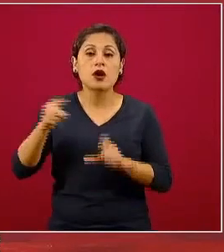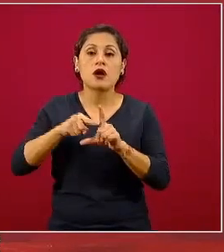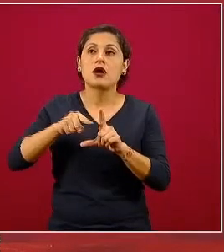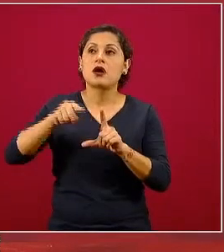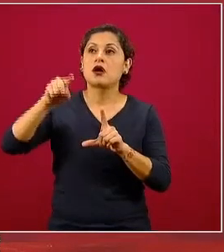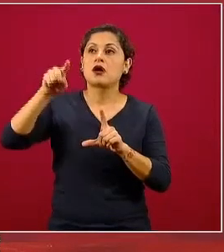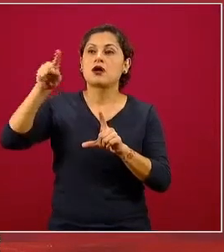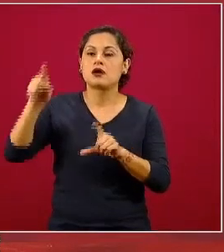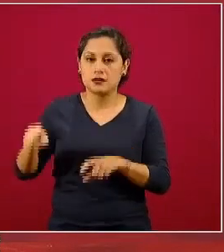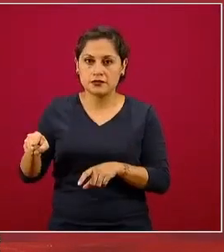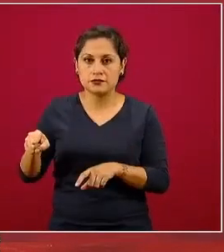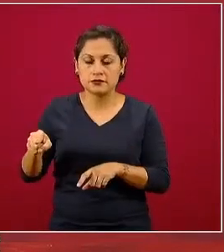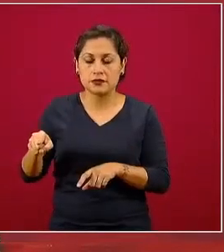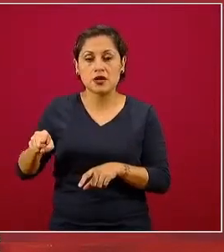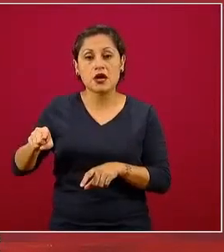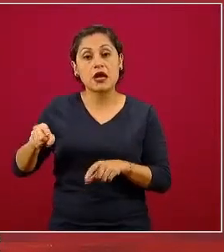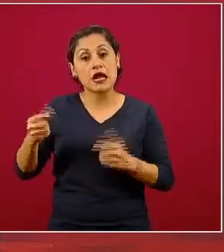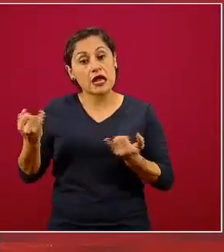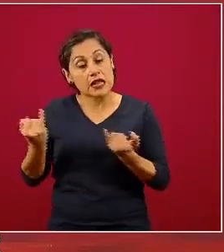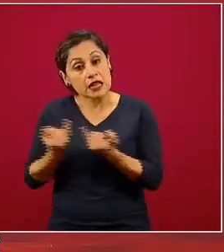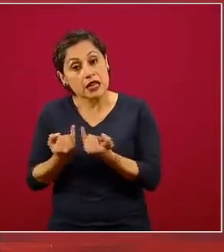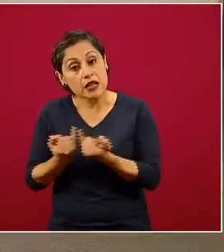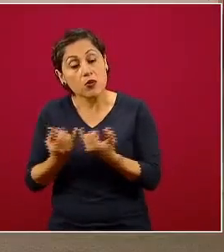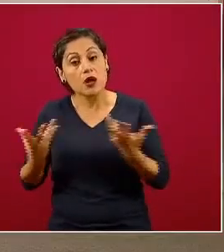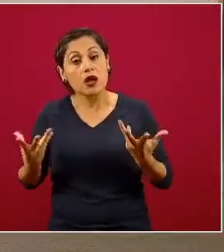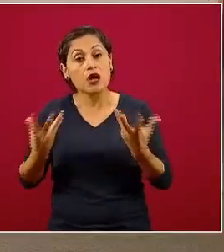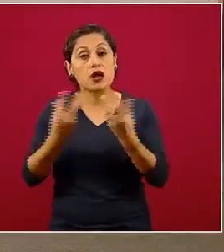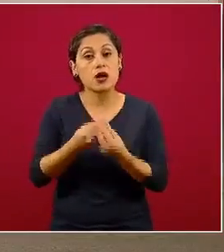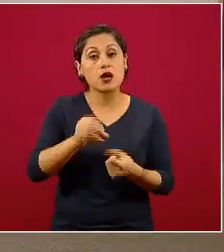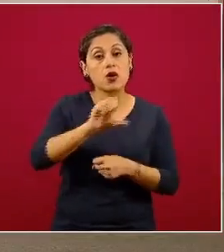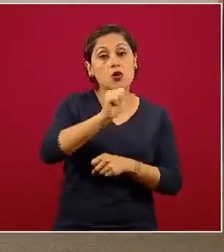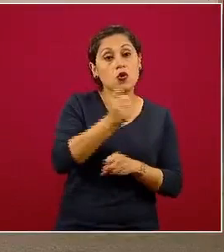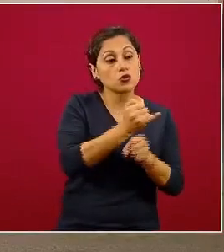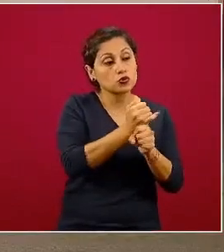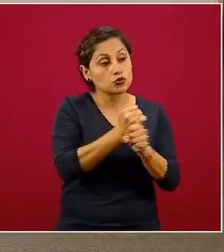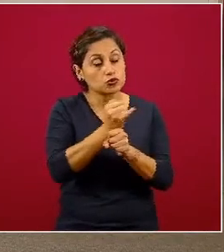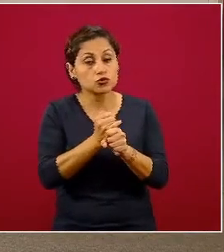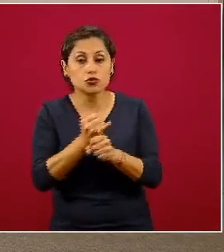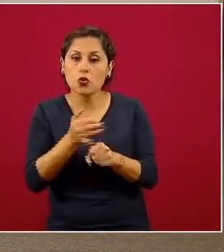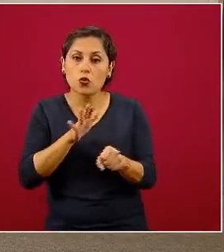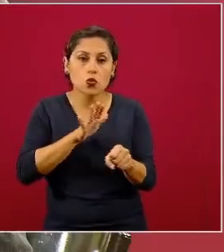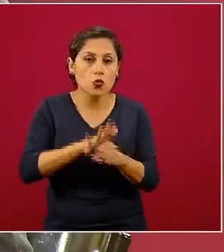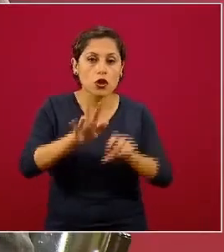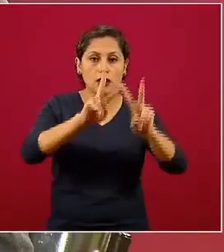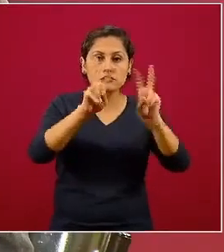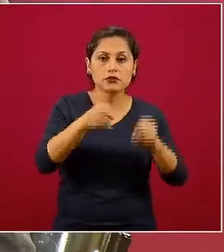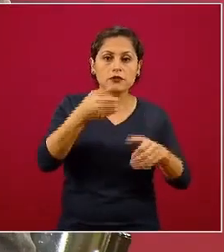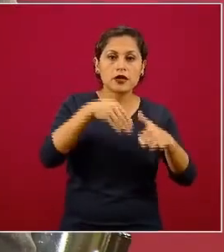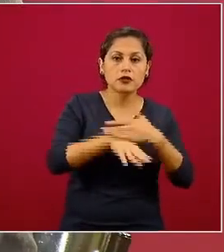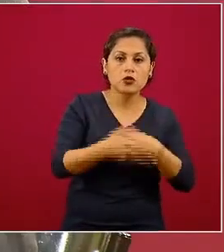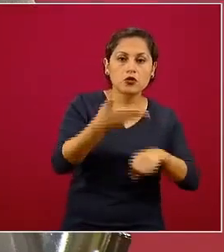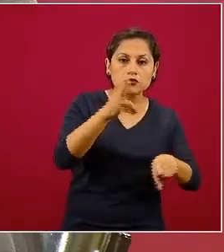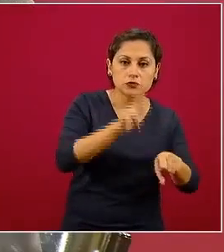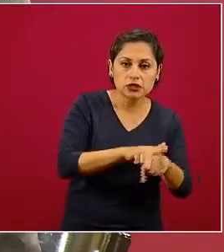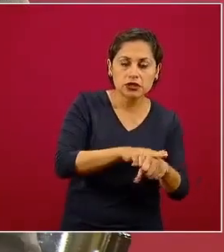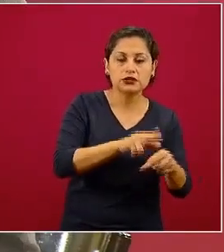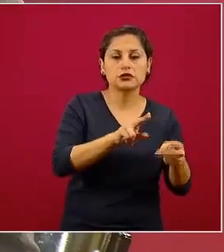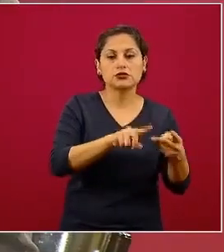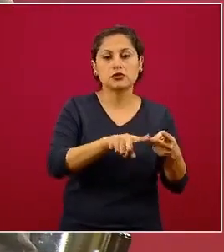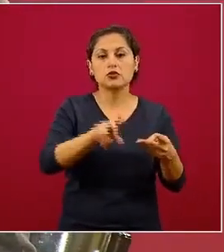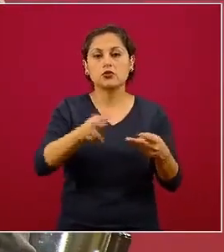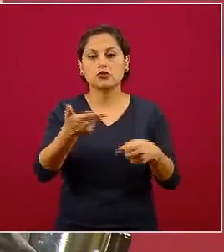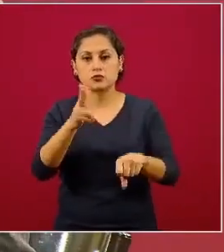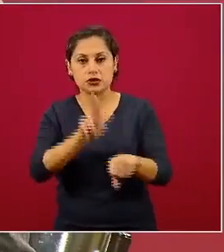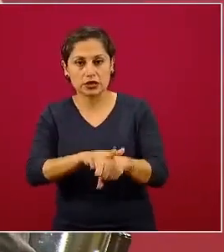combinamos con los otros indicadores sobre la hospitalización la hospitalización en terapia intensiva. La letalidad